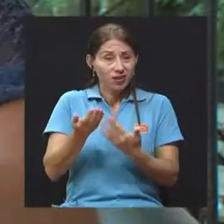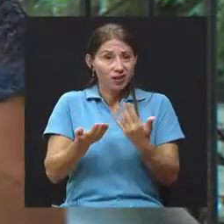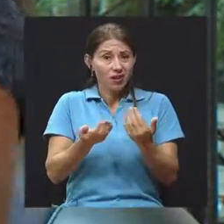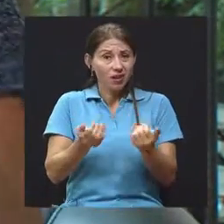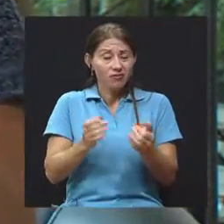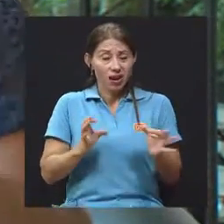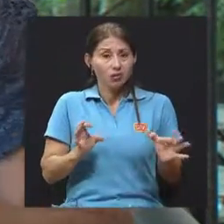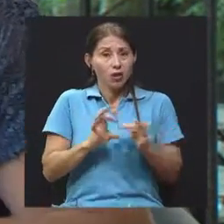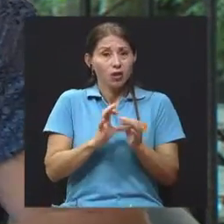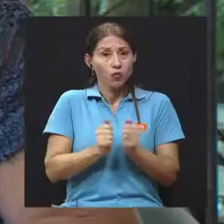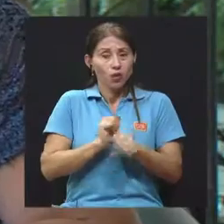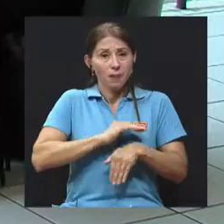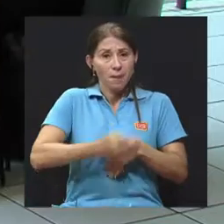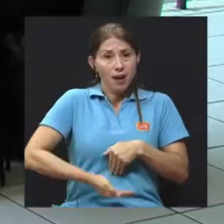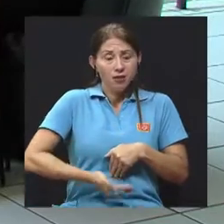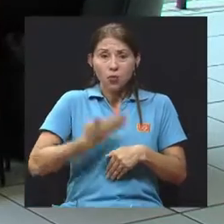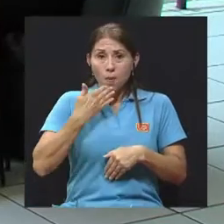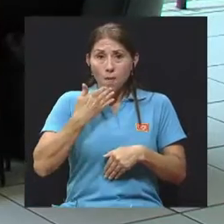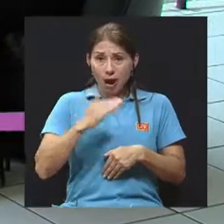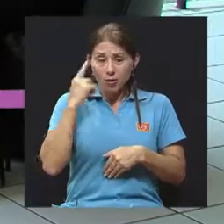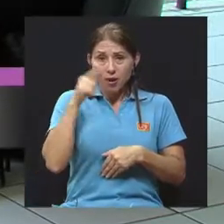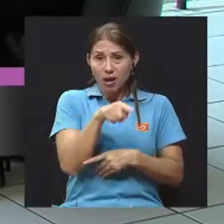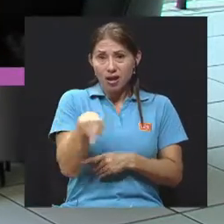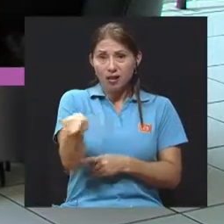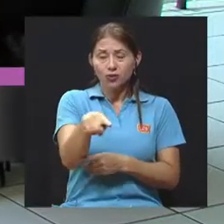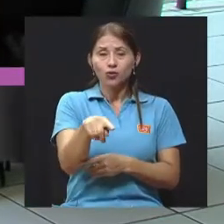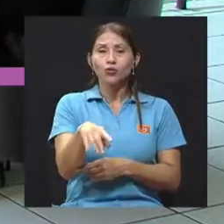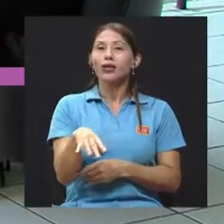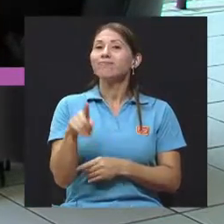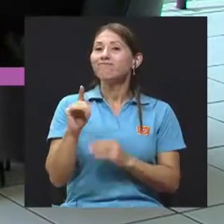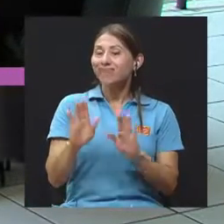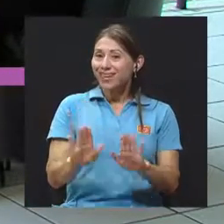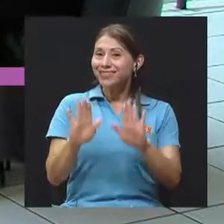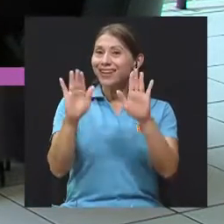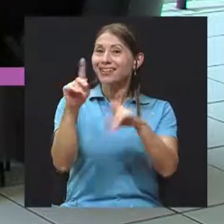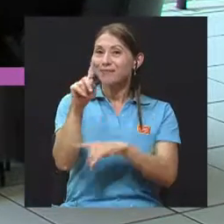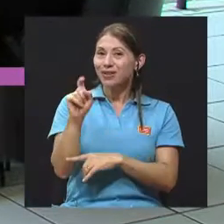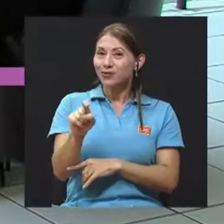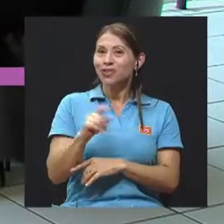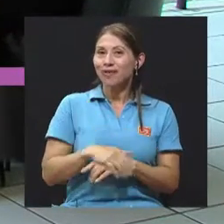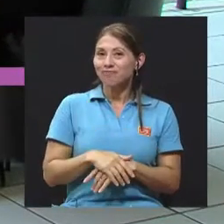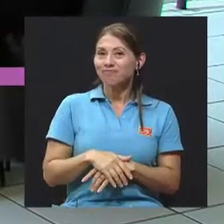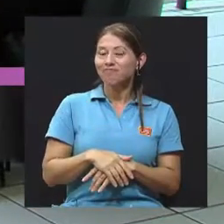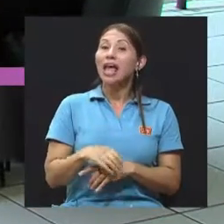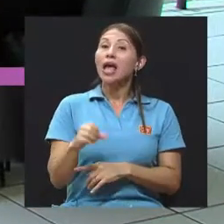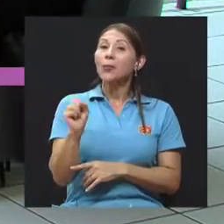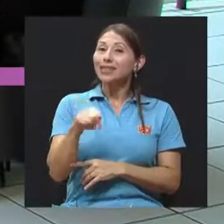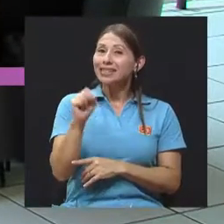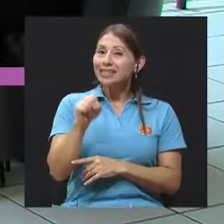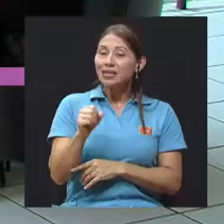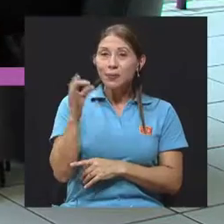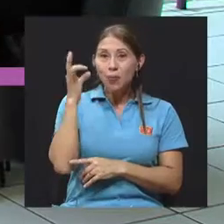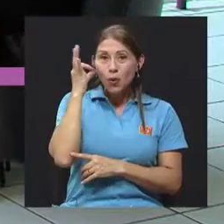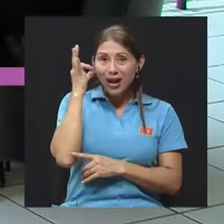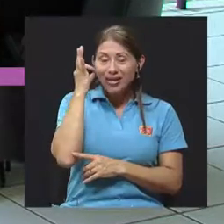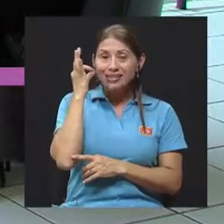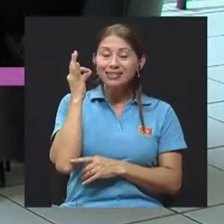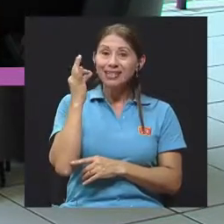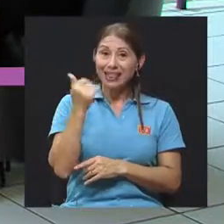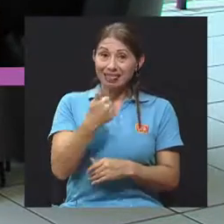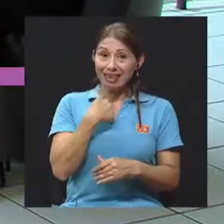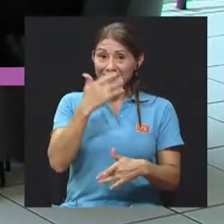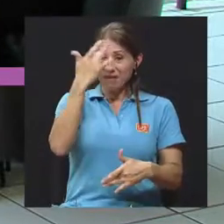para este tipo de pacientes? Es una excelente pregunta, un punto que hemos tocado. Si hay más riesgos en estas pacientes cuando quedan